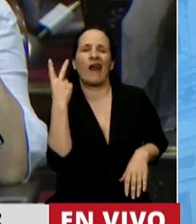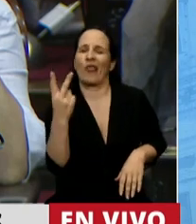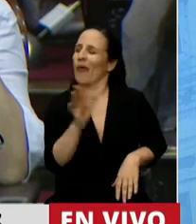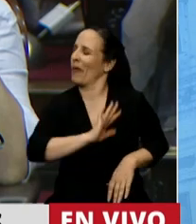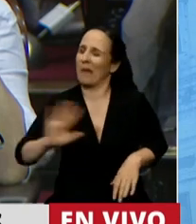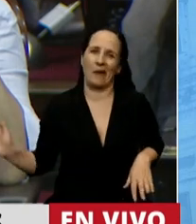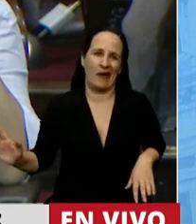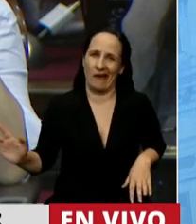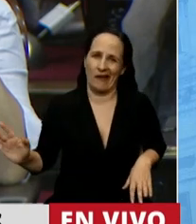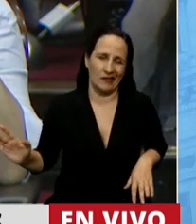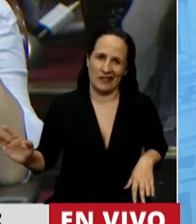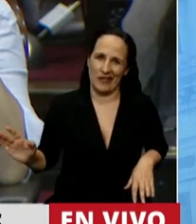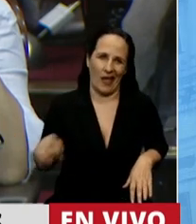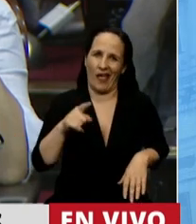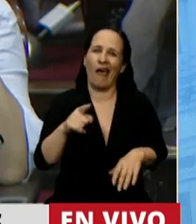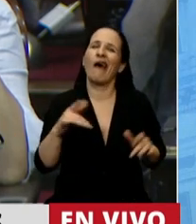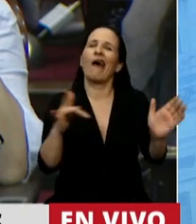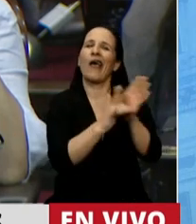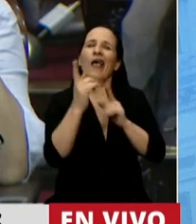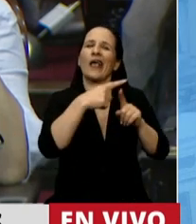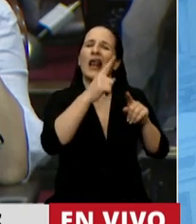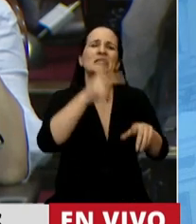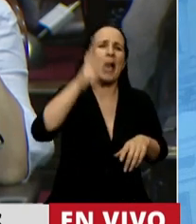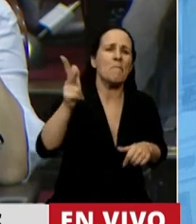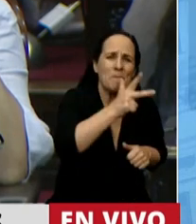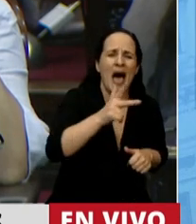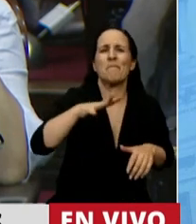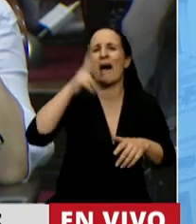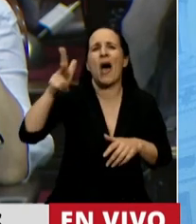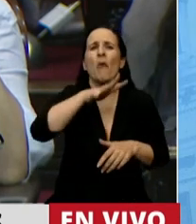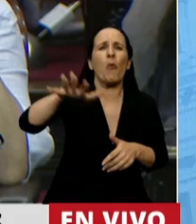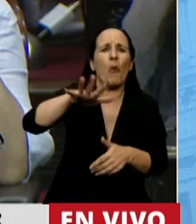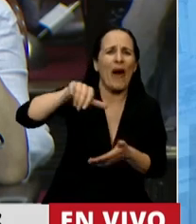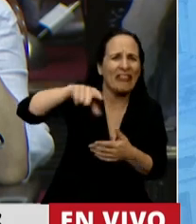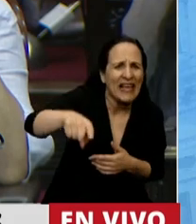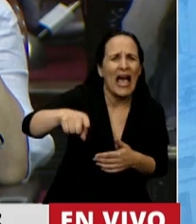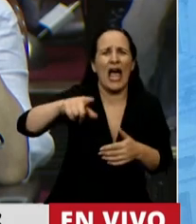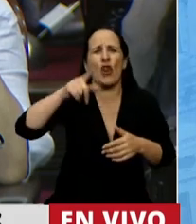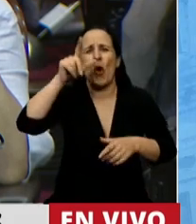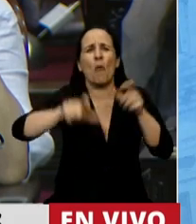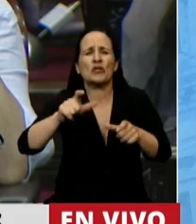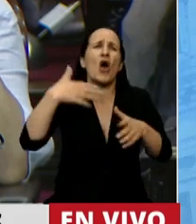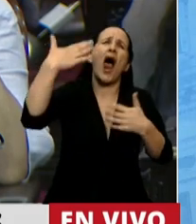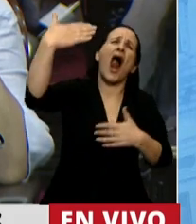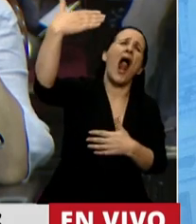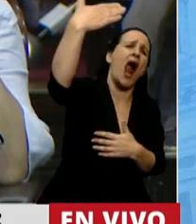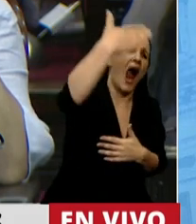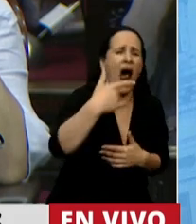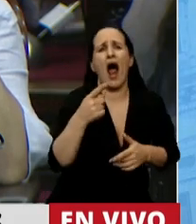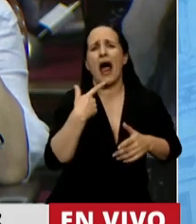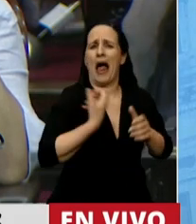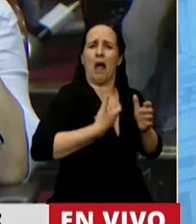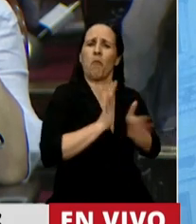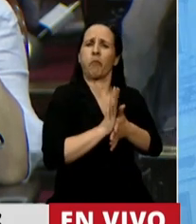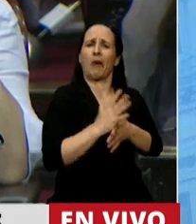de la cúpula reaccionaria de la Iglesia Católica, del Papa, del Vaticano, sus voceros y políticos tradicionales que predican el aborto